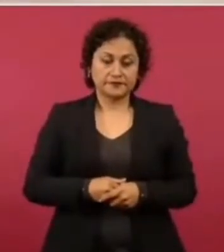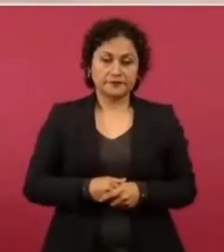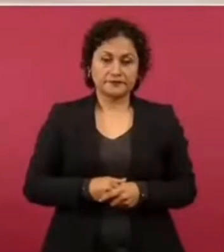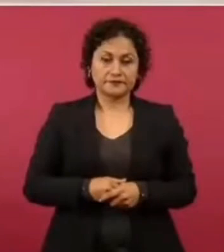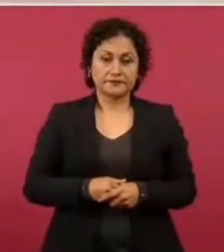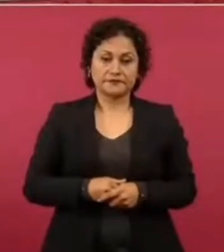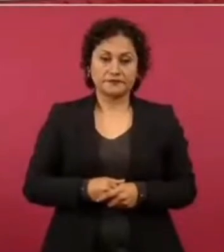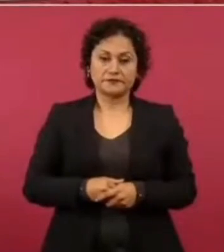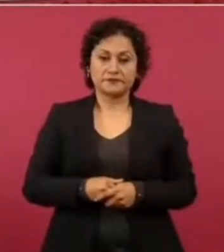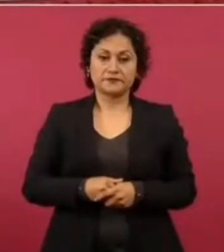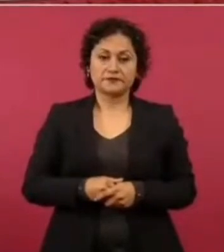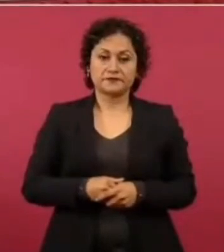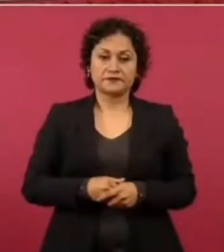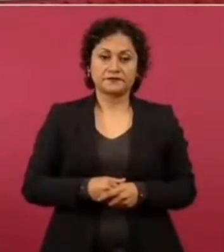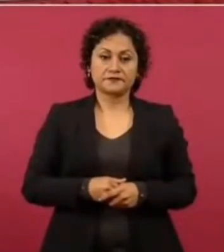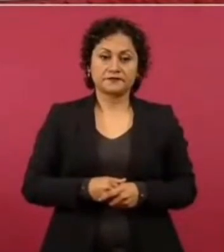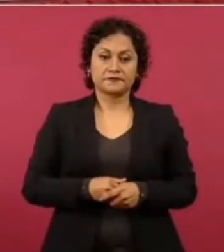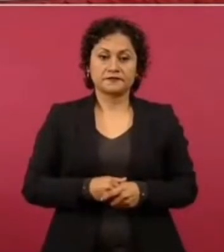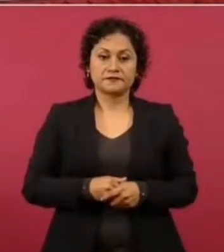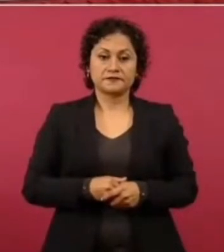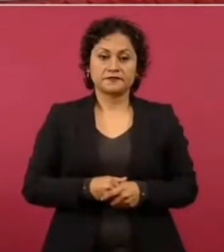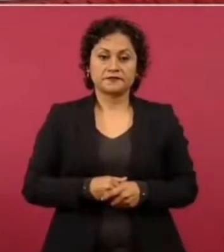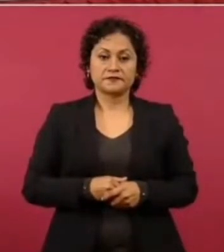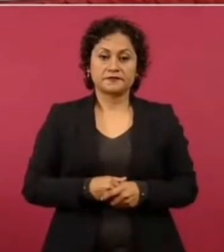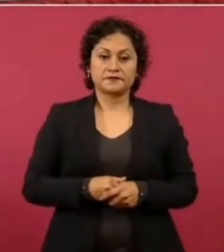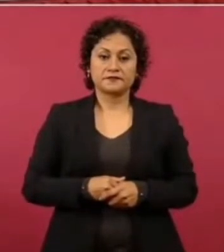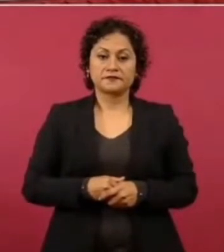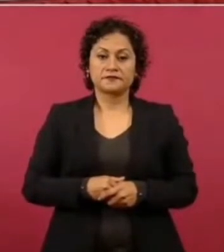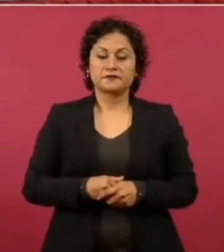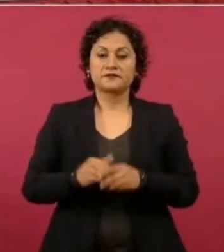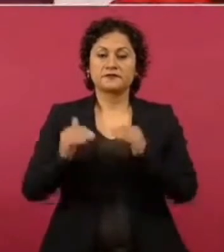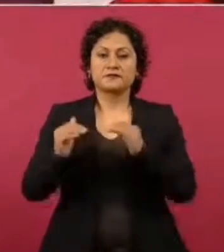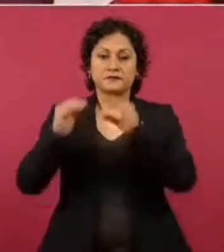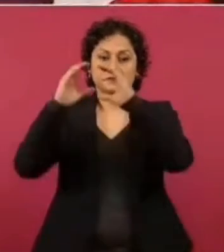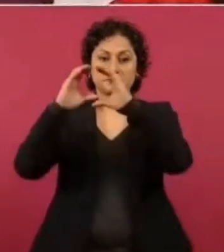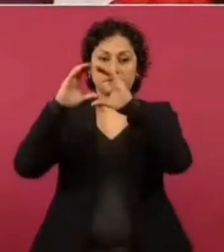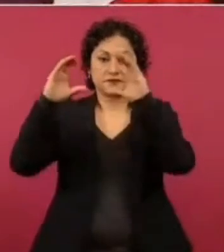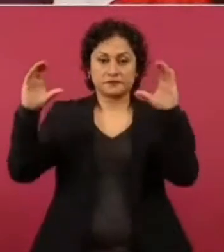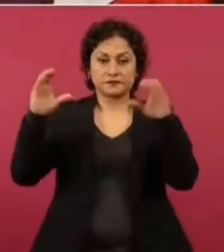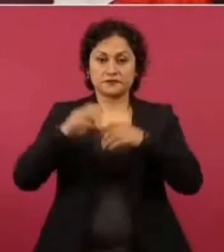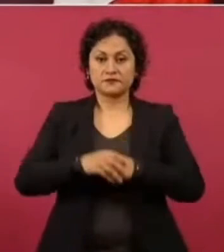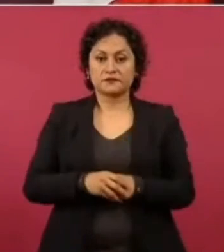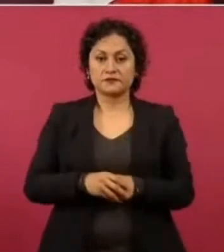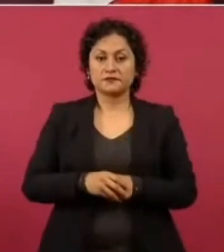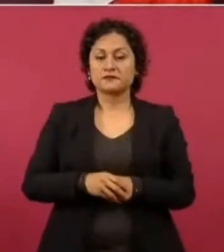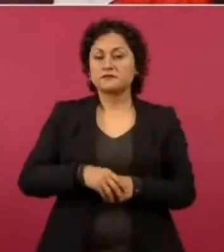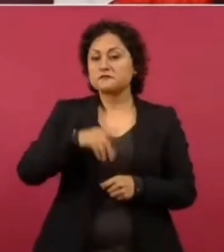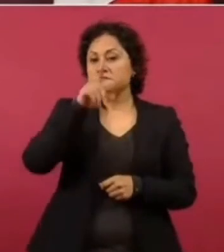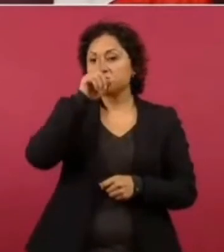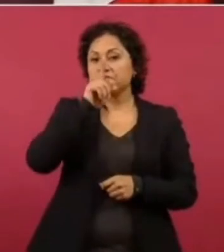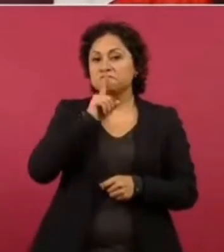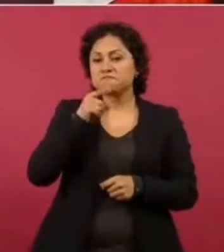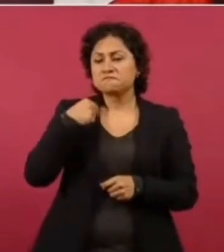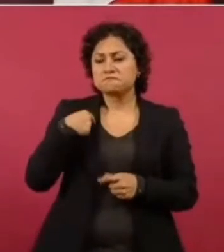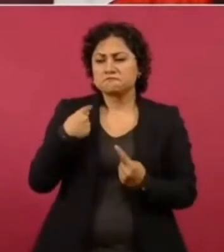Mienten. Por mí que vendan abono. ¿Qué querrán?